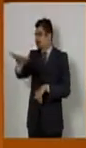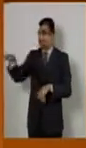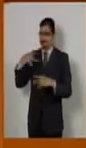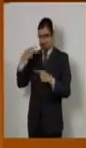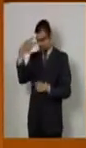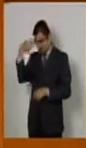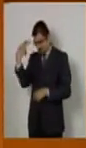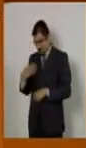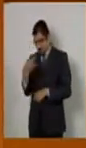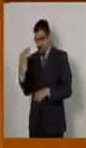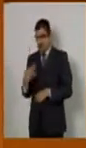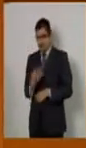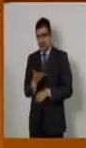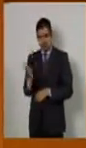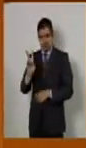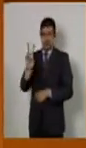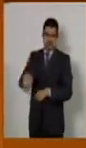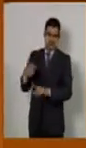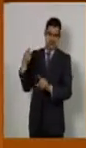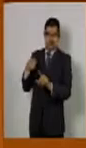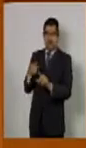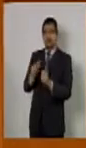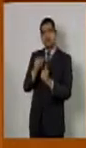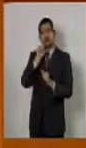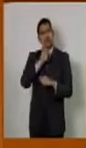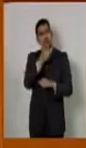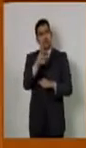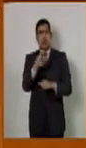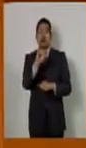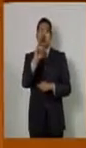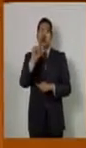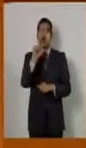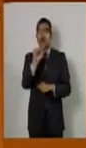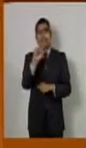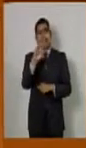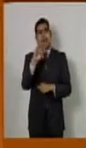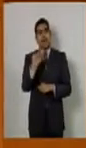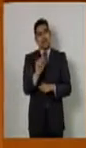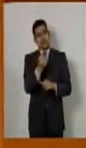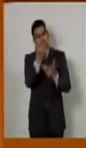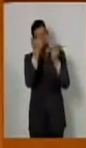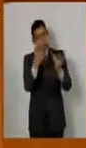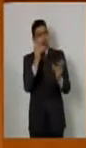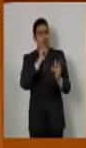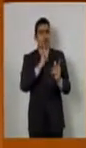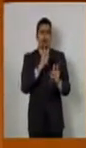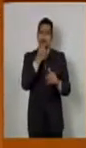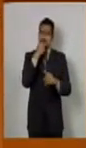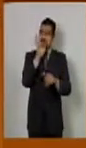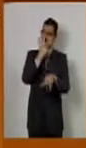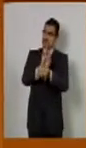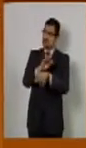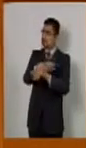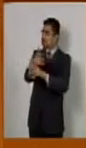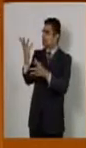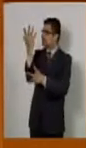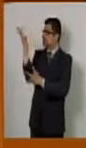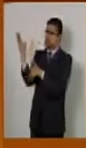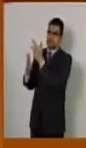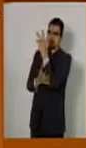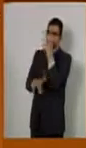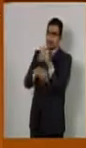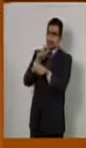mexicana, que el de la doctora Julia Carabias, como la secretaria de Medio Ambiente, Recursos